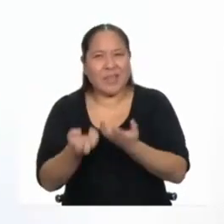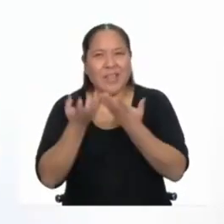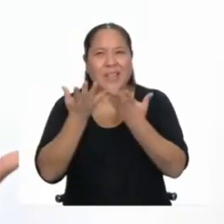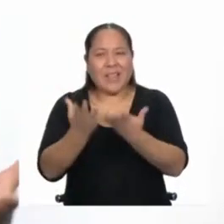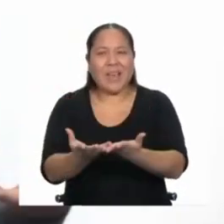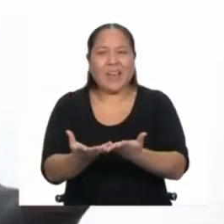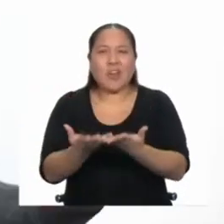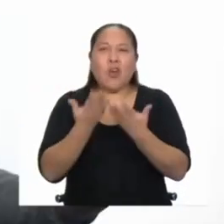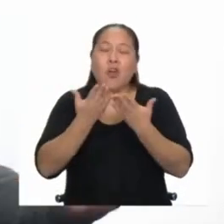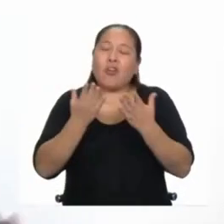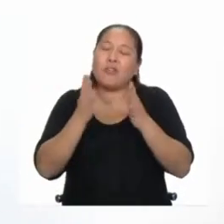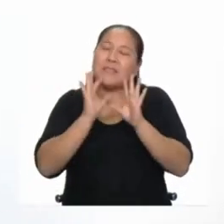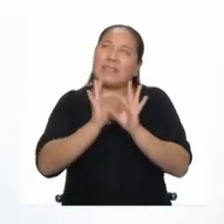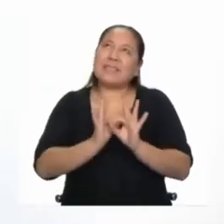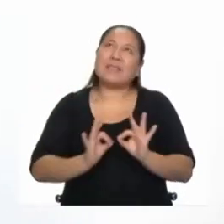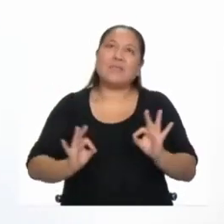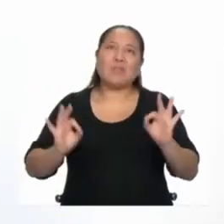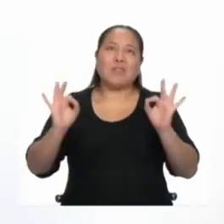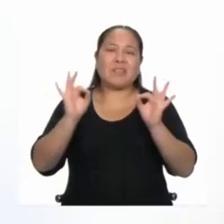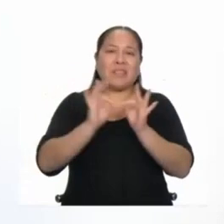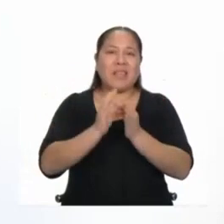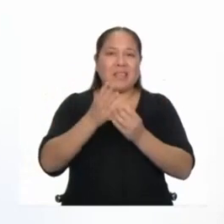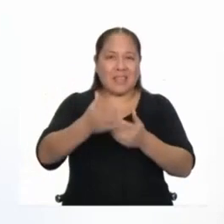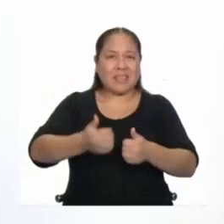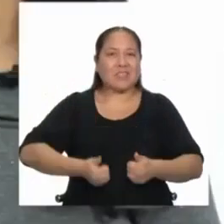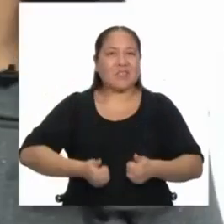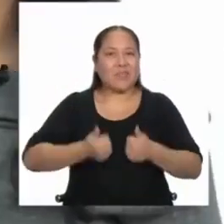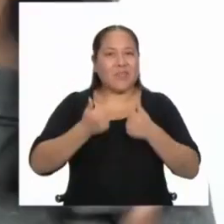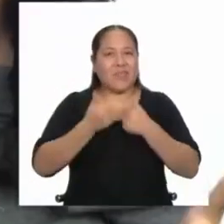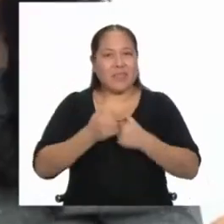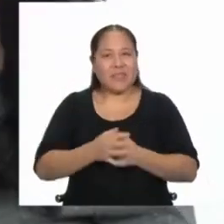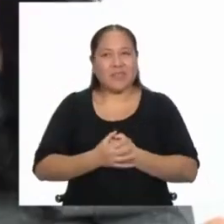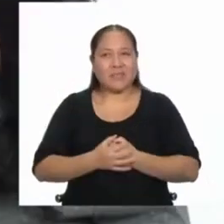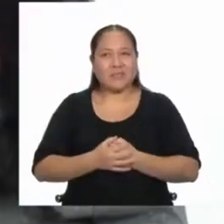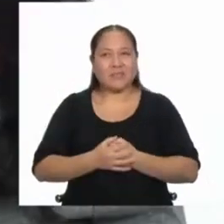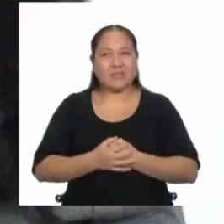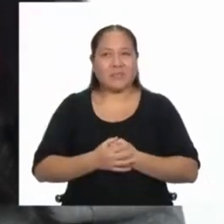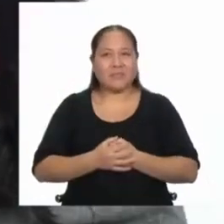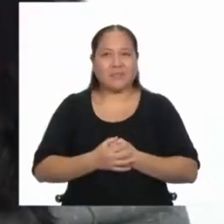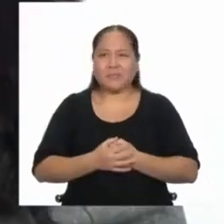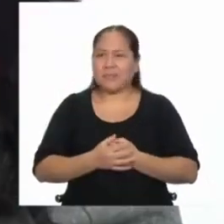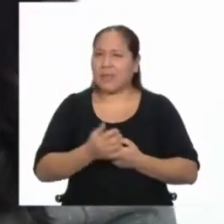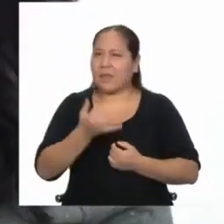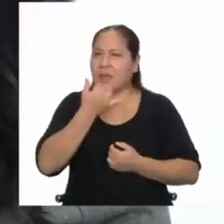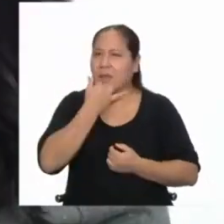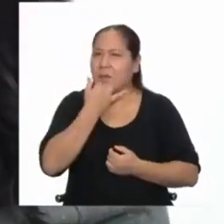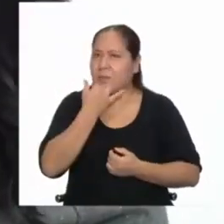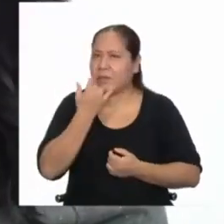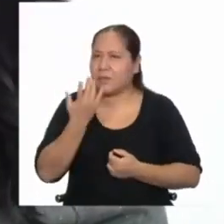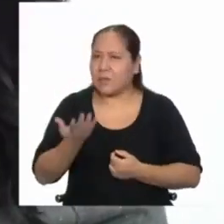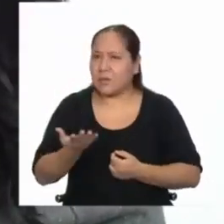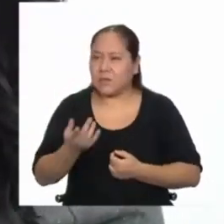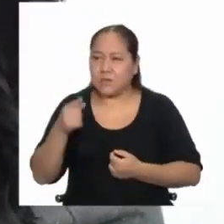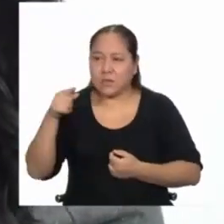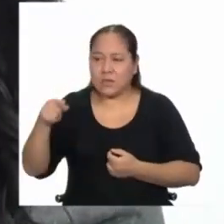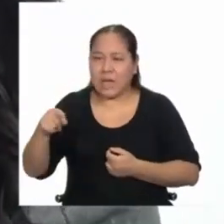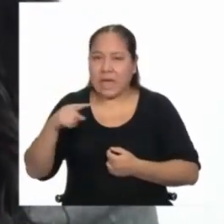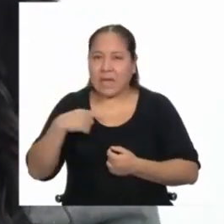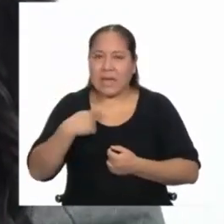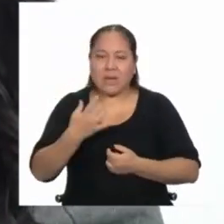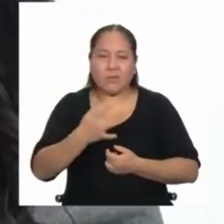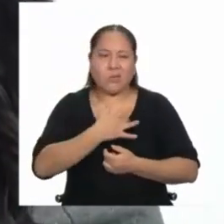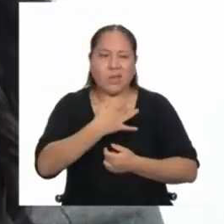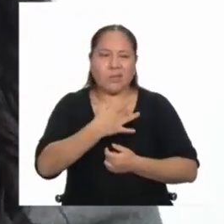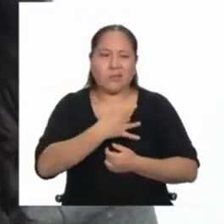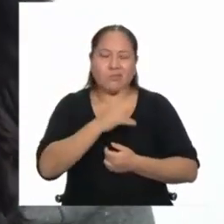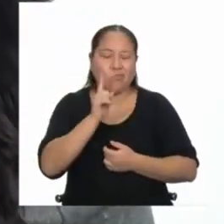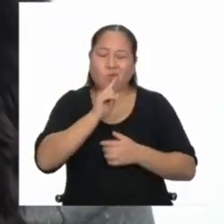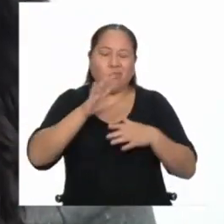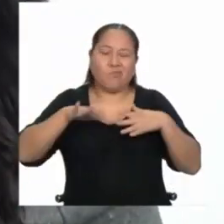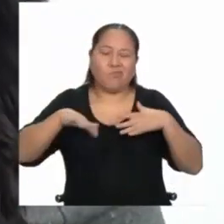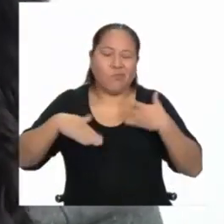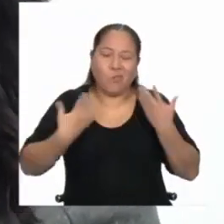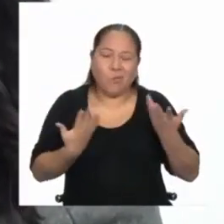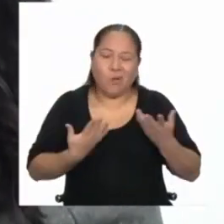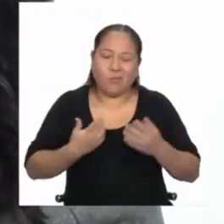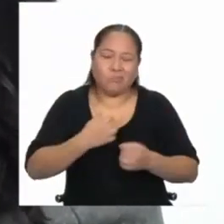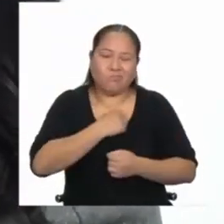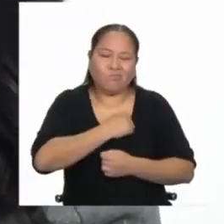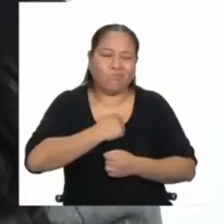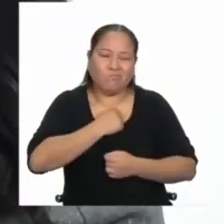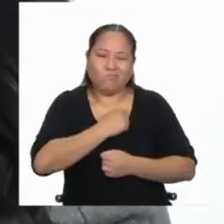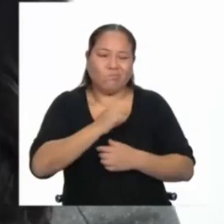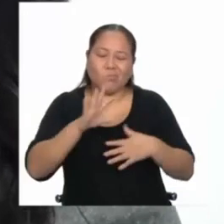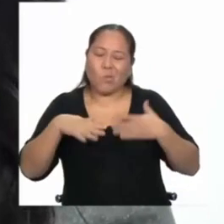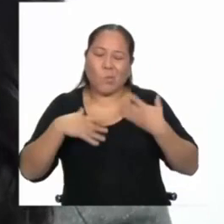consecuencias enormes en nuestras vidas. ¿Qué habría pasado si ella hubiera sentido que no podía hacer nada